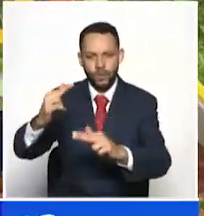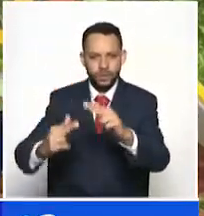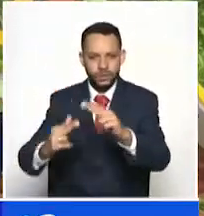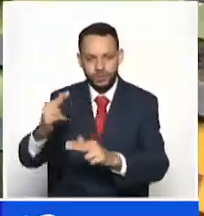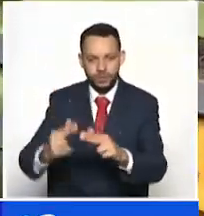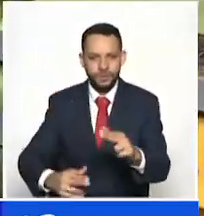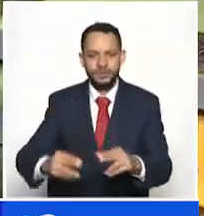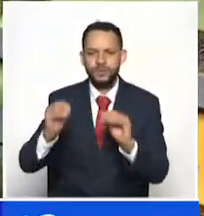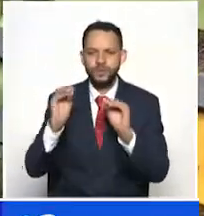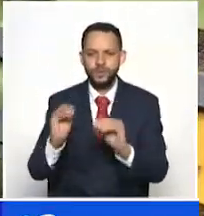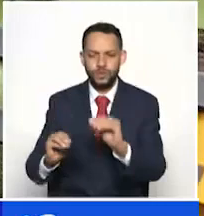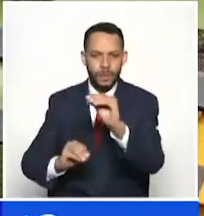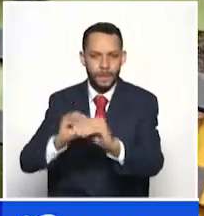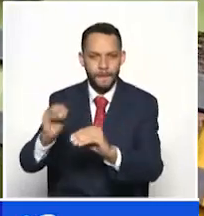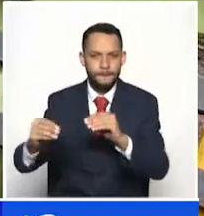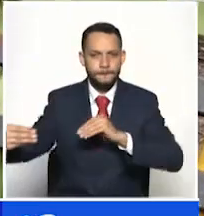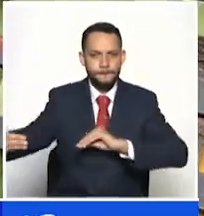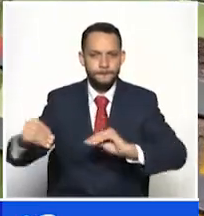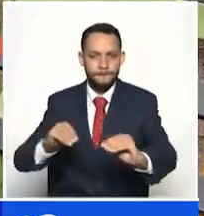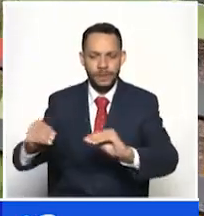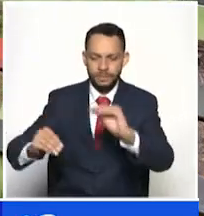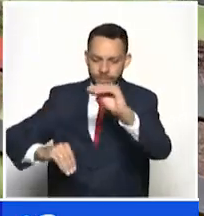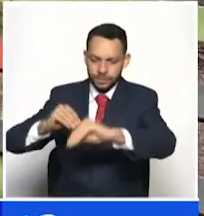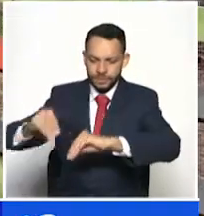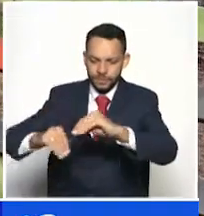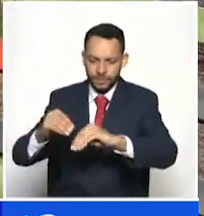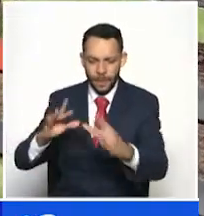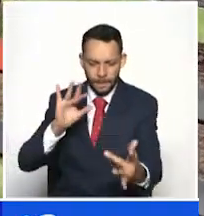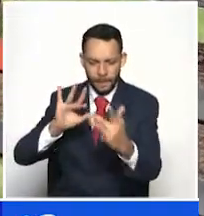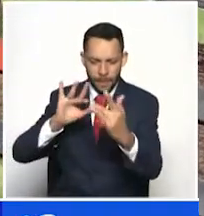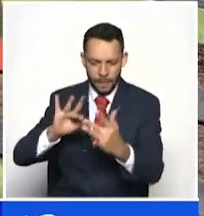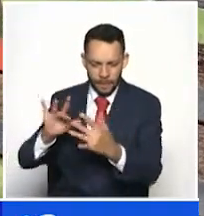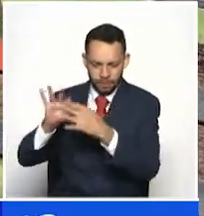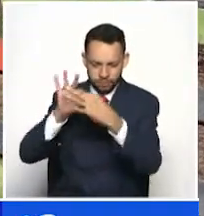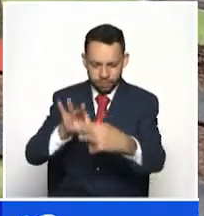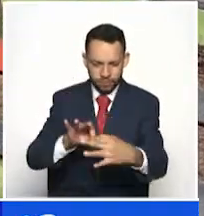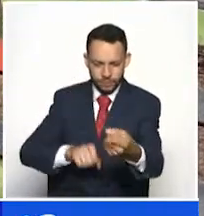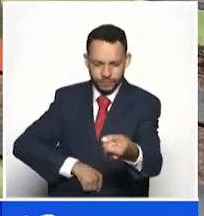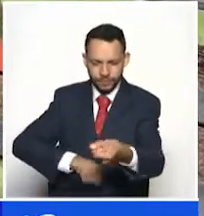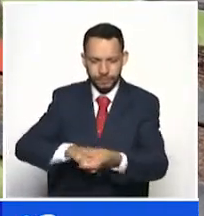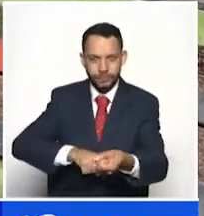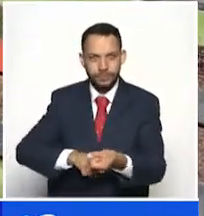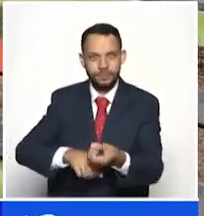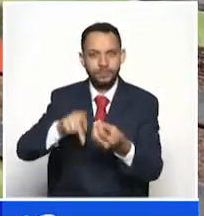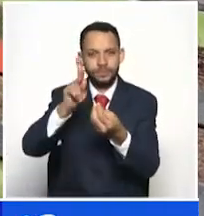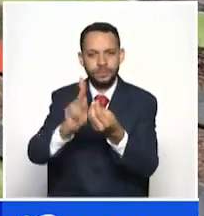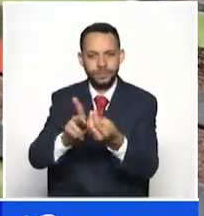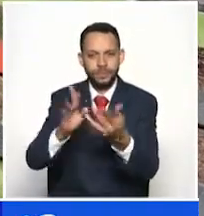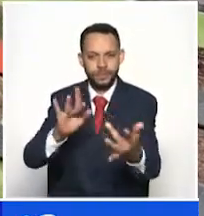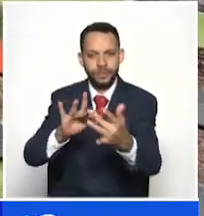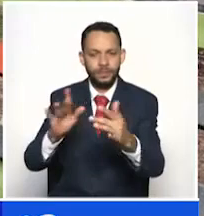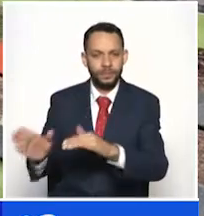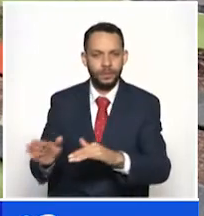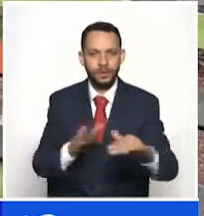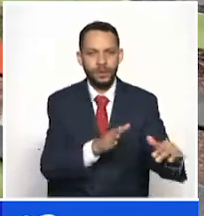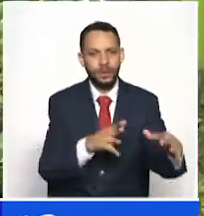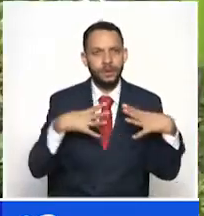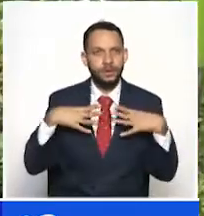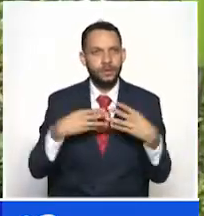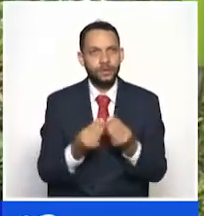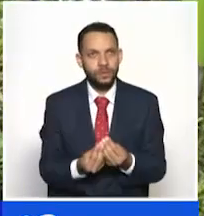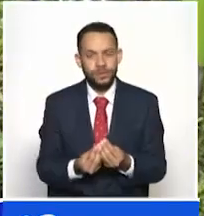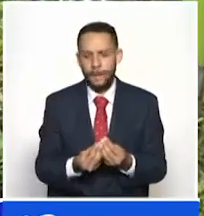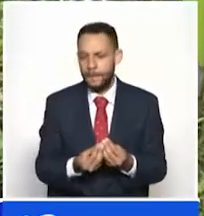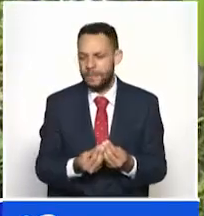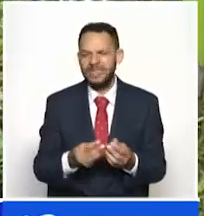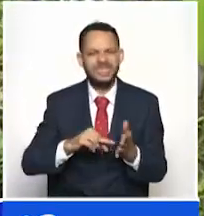Esto gracias a un convenio realizado con más bosques Este parque es a partir de materias recicladas de lo que hemos llamado madera